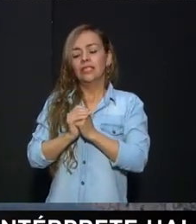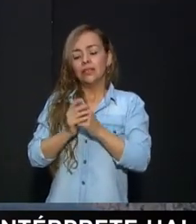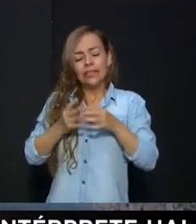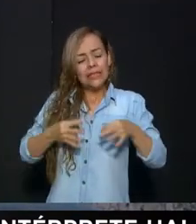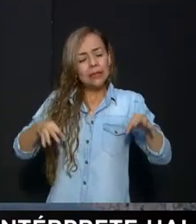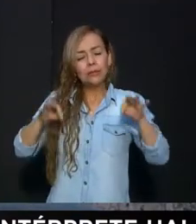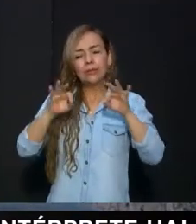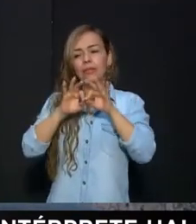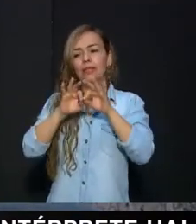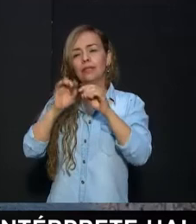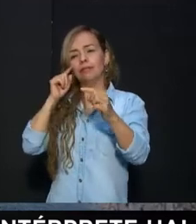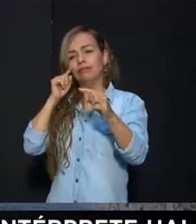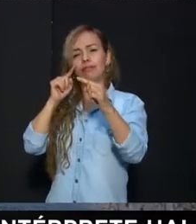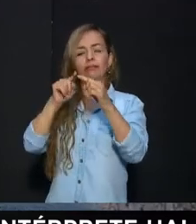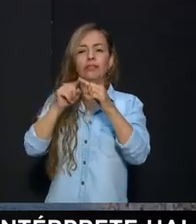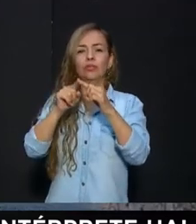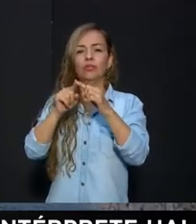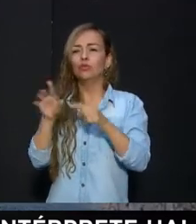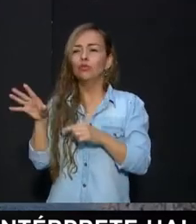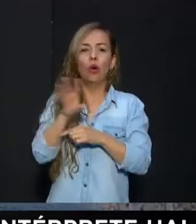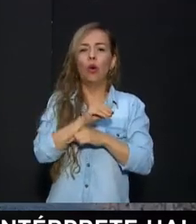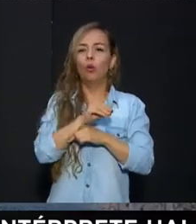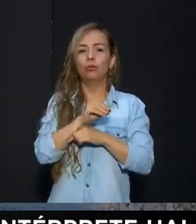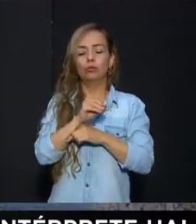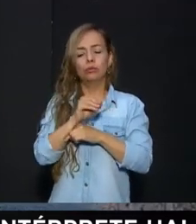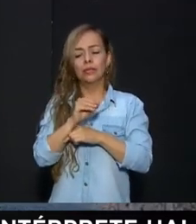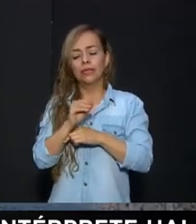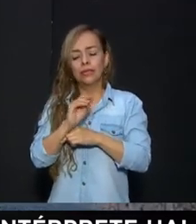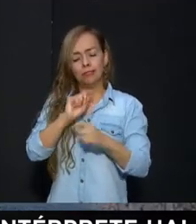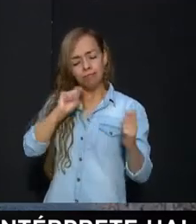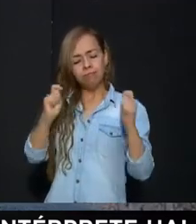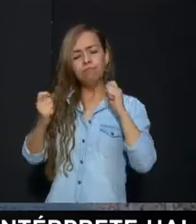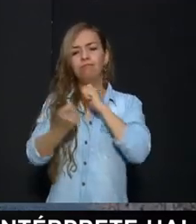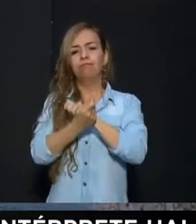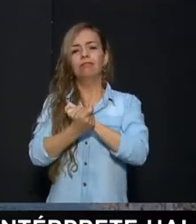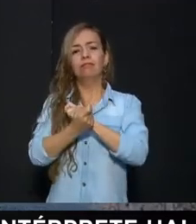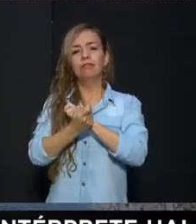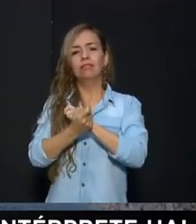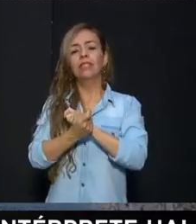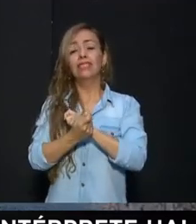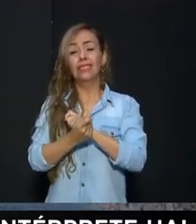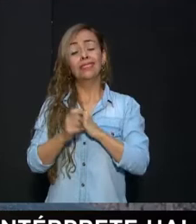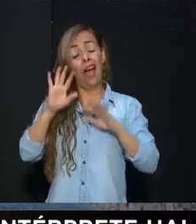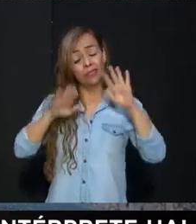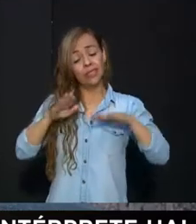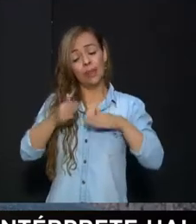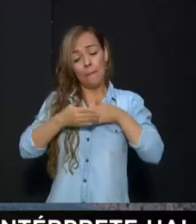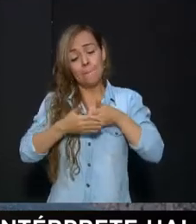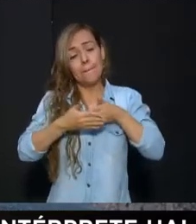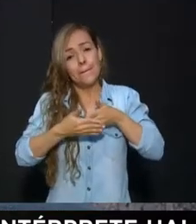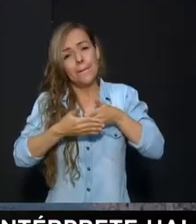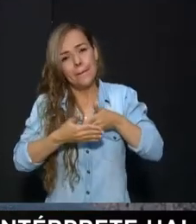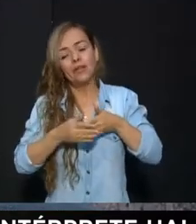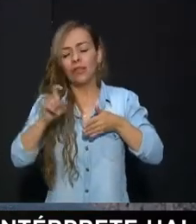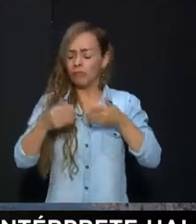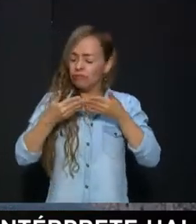algo que tenemos que implementar inmediatamente Porque es un proceso que ha tenido muchos obstáculos desde décadas atrás Tenemos